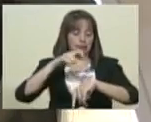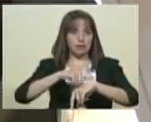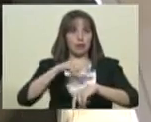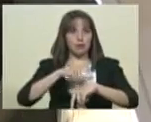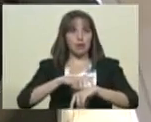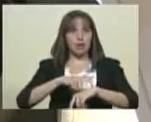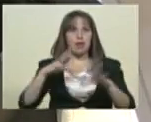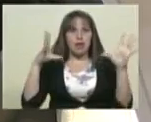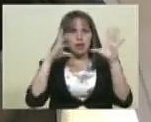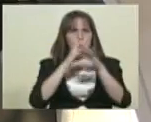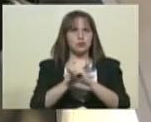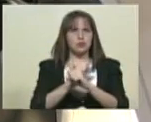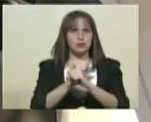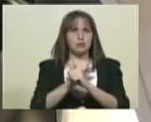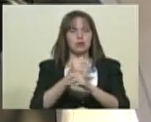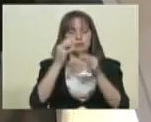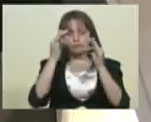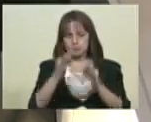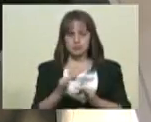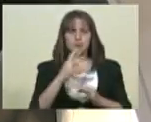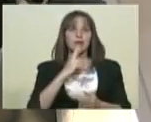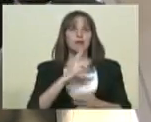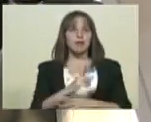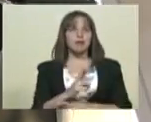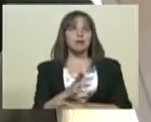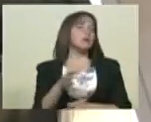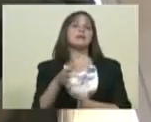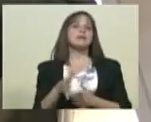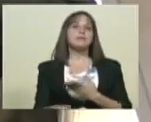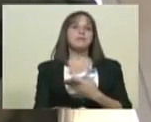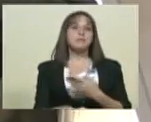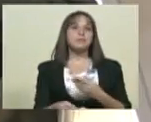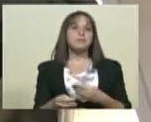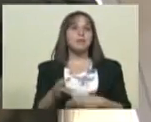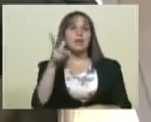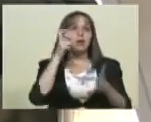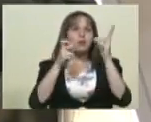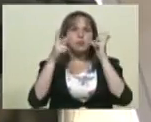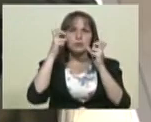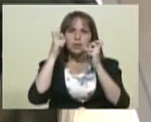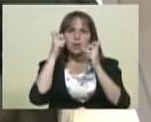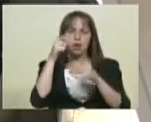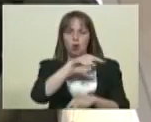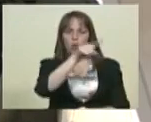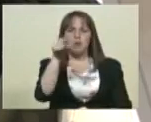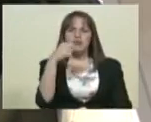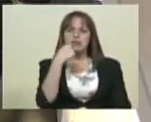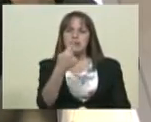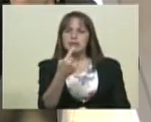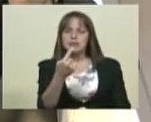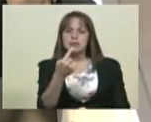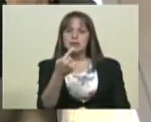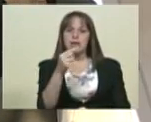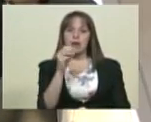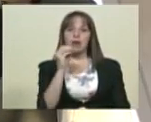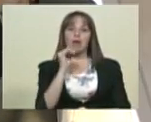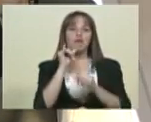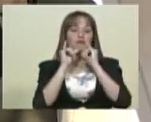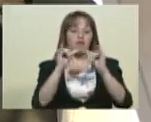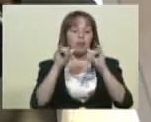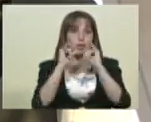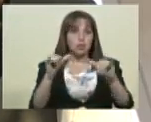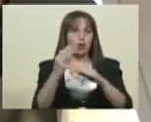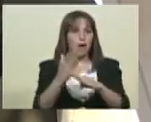noche ratificar, escuchar la ratificación de parte suya de un anuncio muy importante